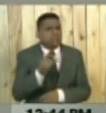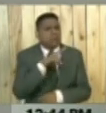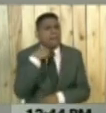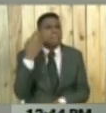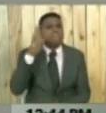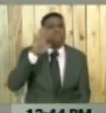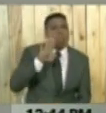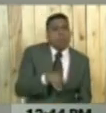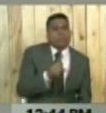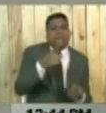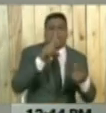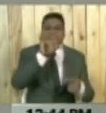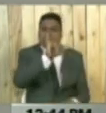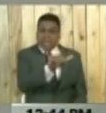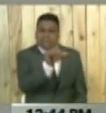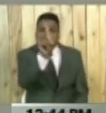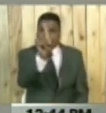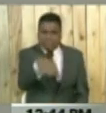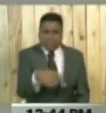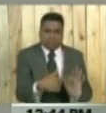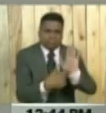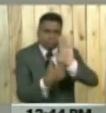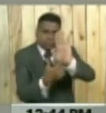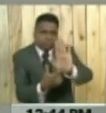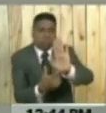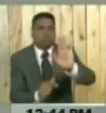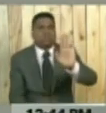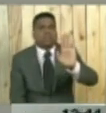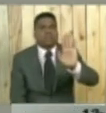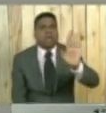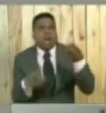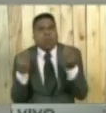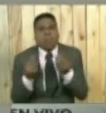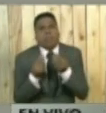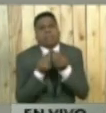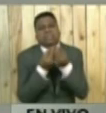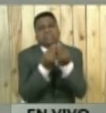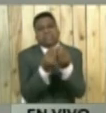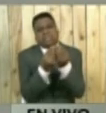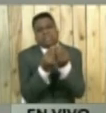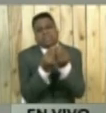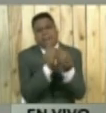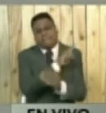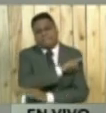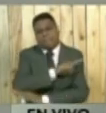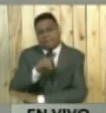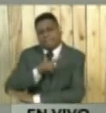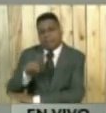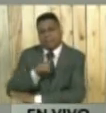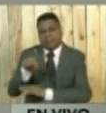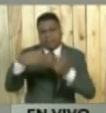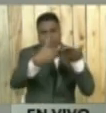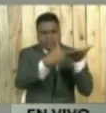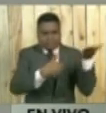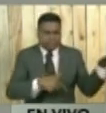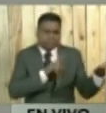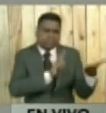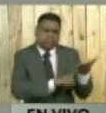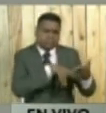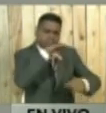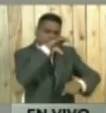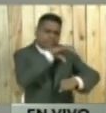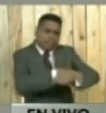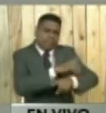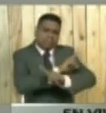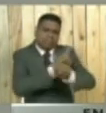también con el acompañamiento de las órdenes de aprehensión de aquellos delincuentes que se